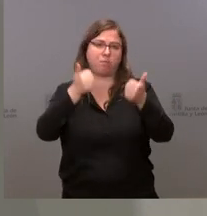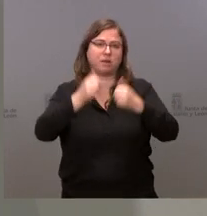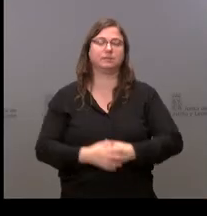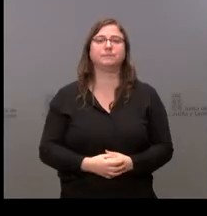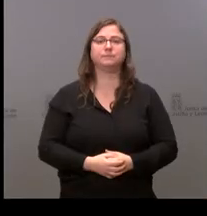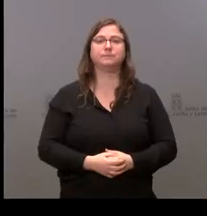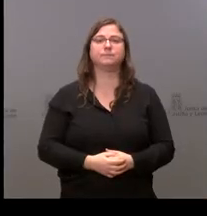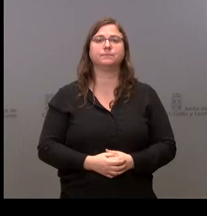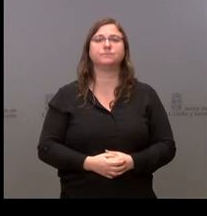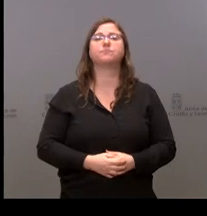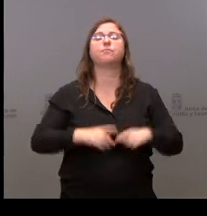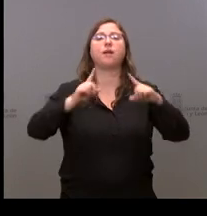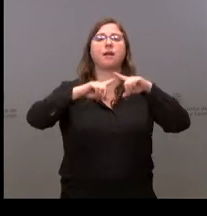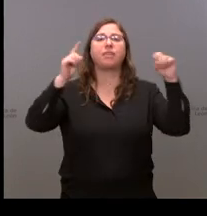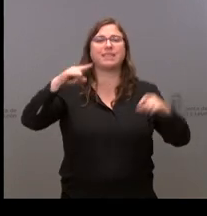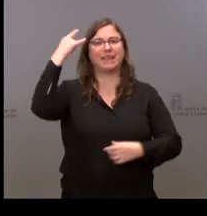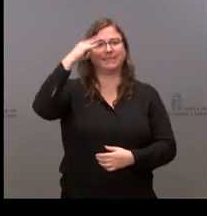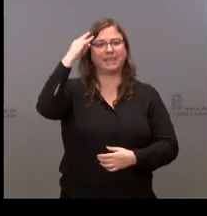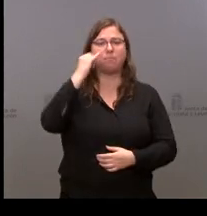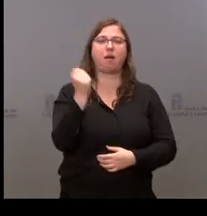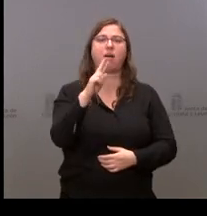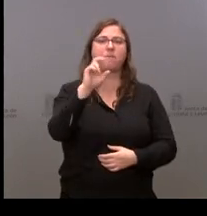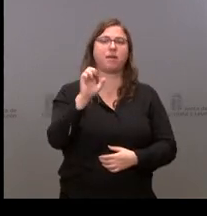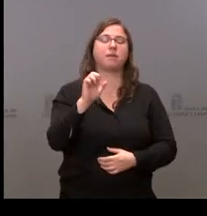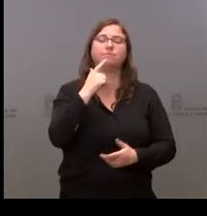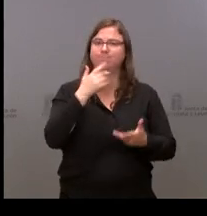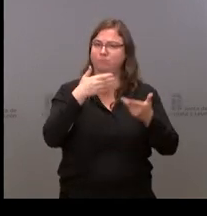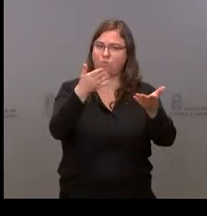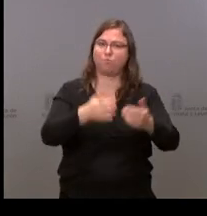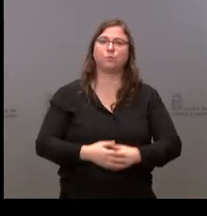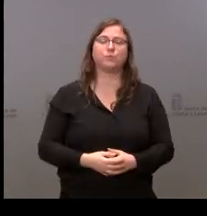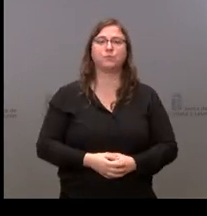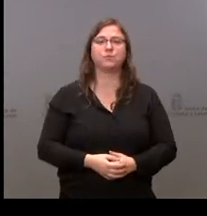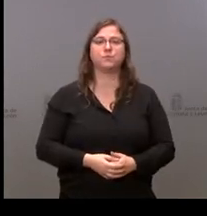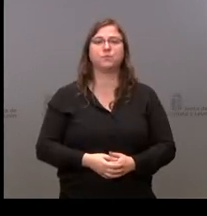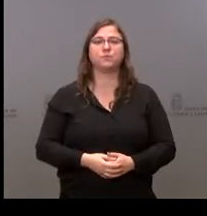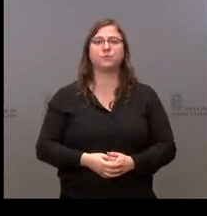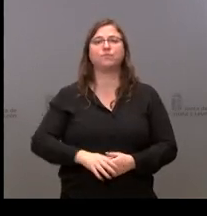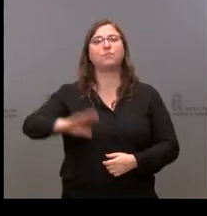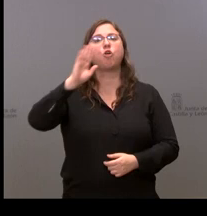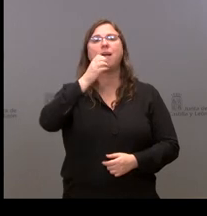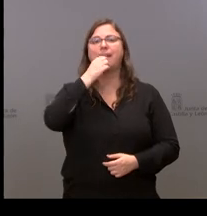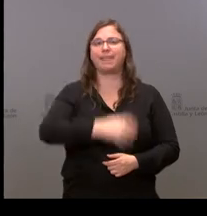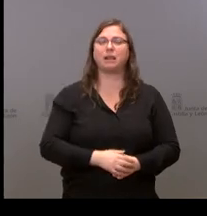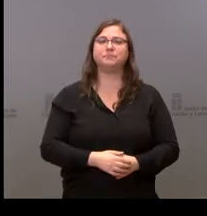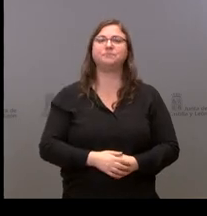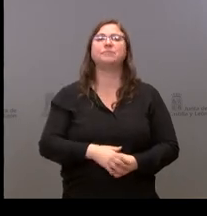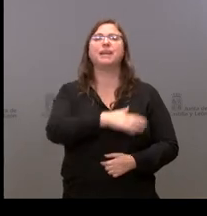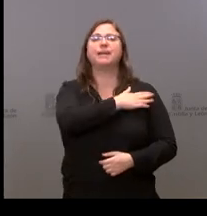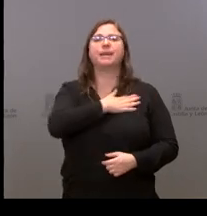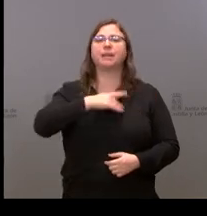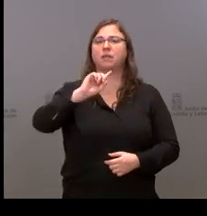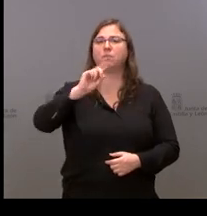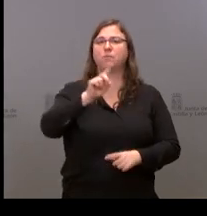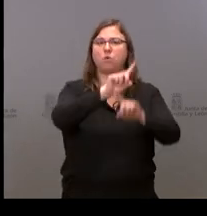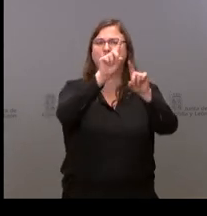En la Gaceta de Salamanca se encuentra Javier Hernández. Adelante, cuando quieras. Hola, ¿qué tal? Bueno, quería primero hacer una pregunta